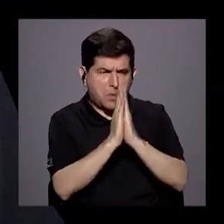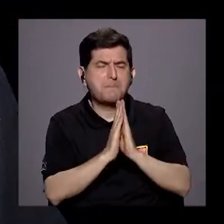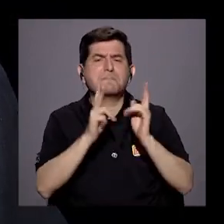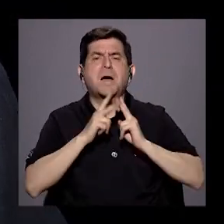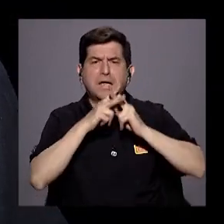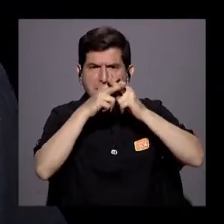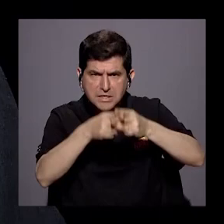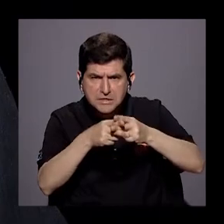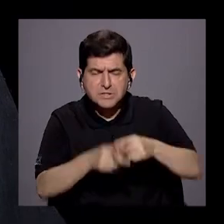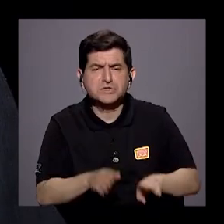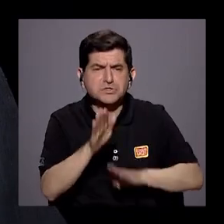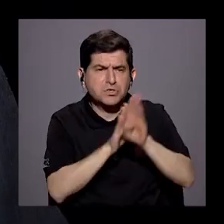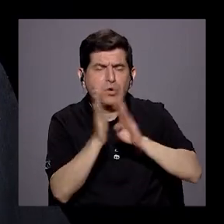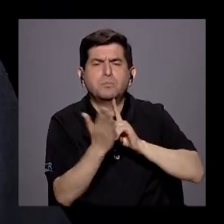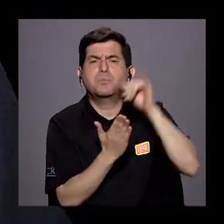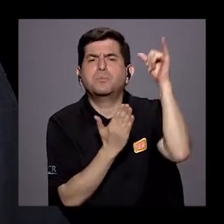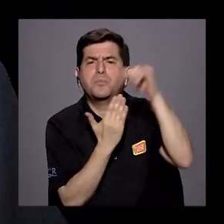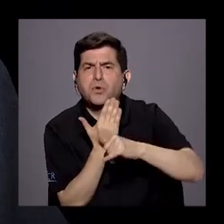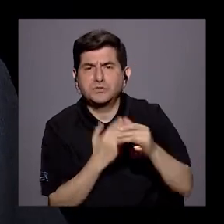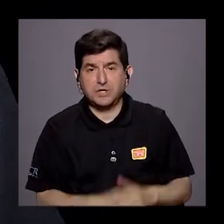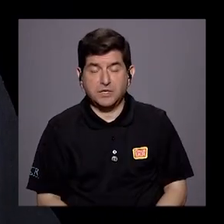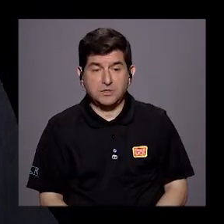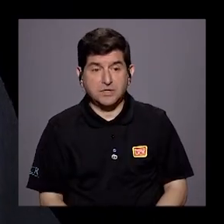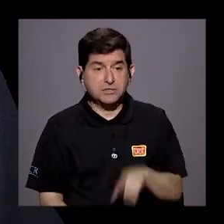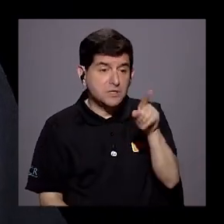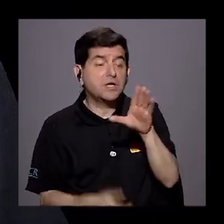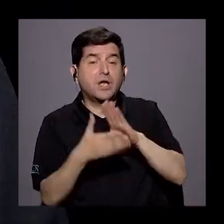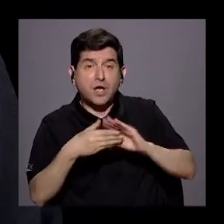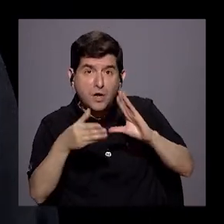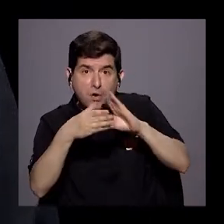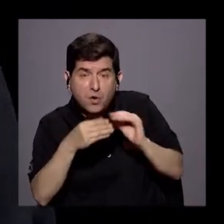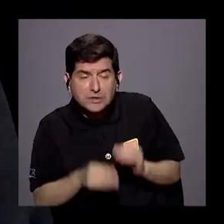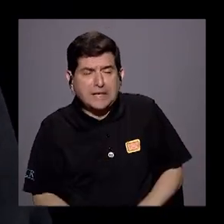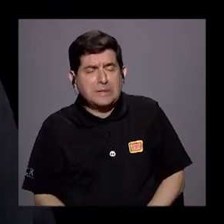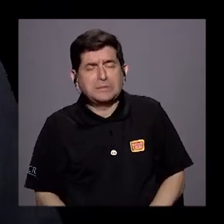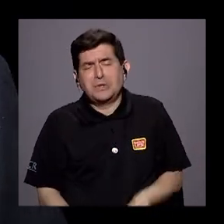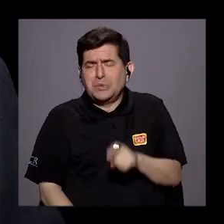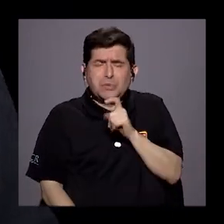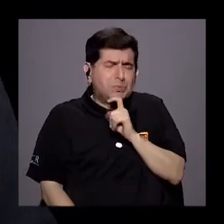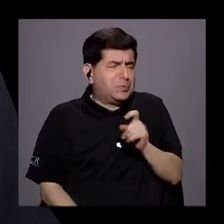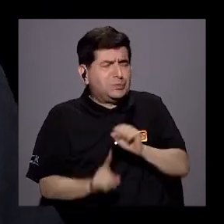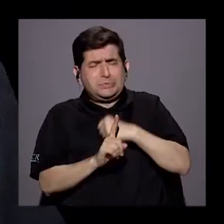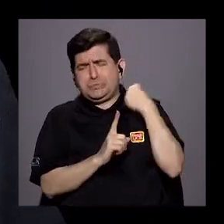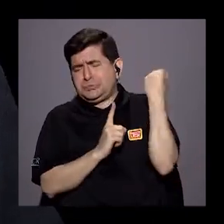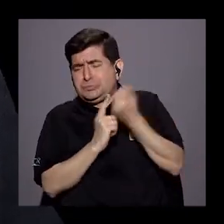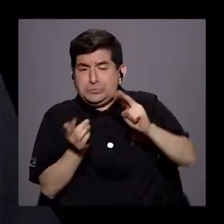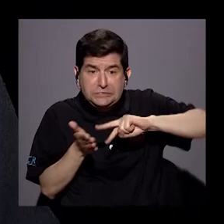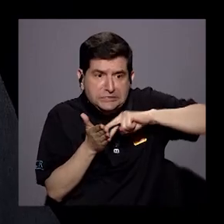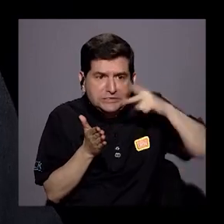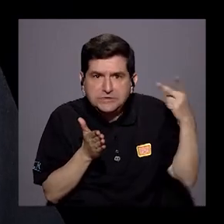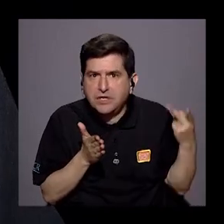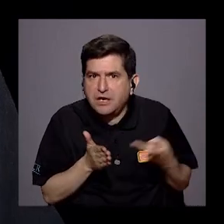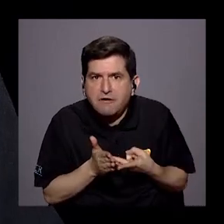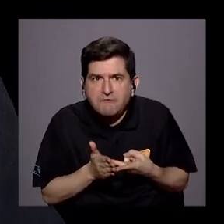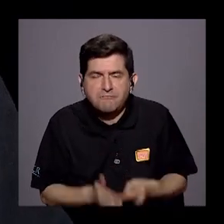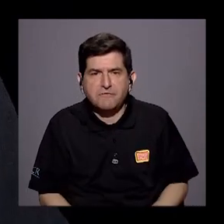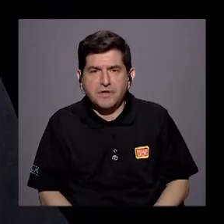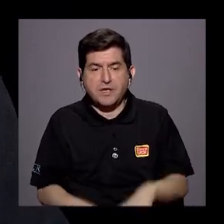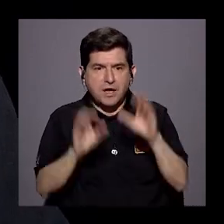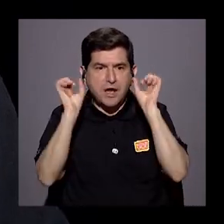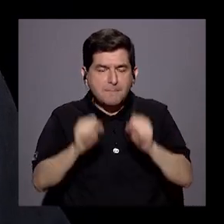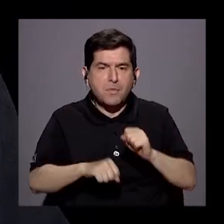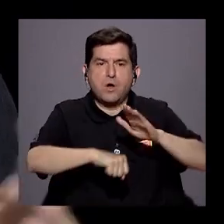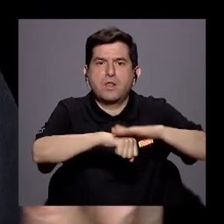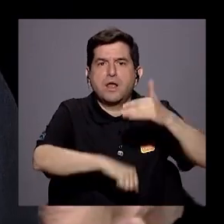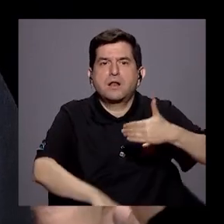crédito para desarrollar proyectos. Y donde me cuentan el calvario y la tragedia que significa para ellos la obtención de los